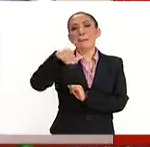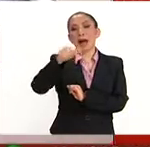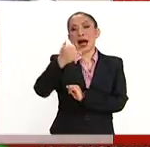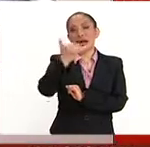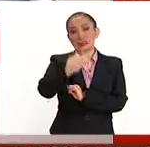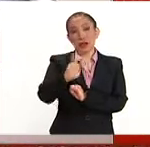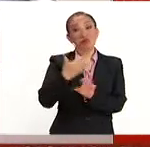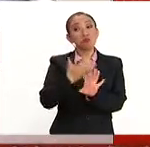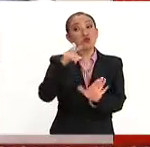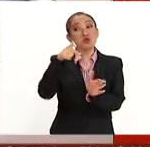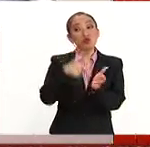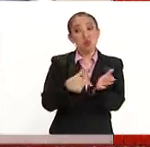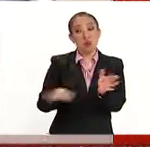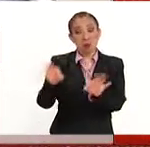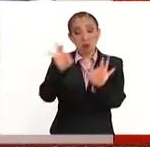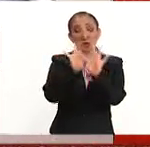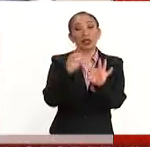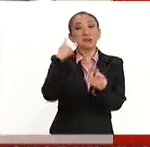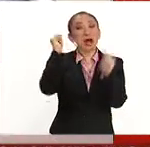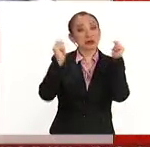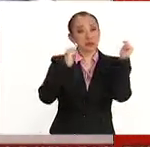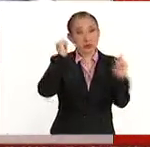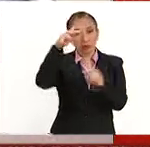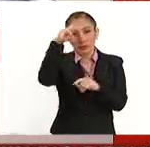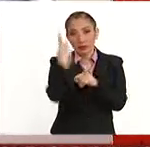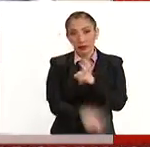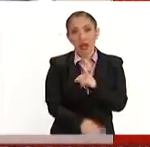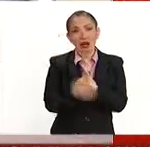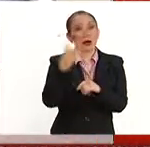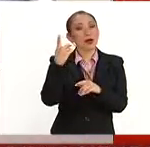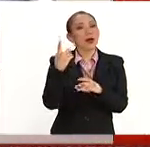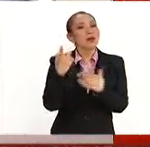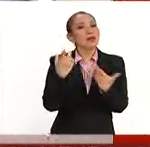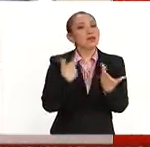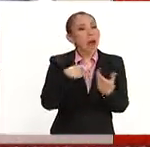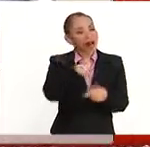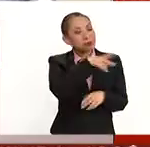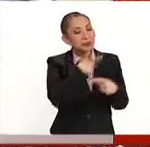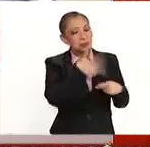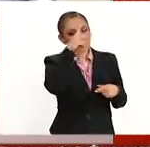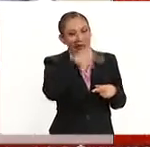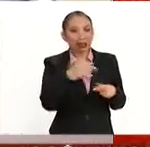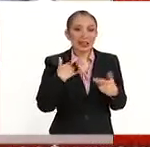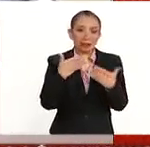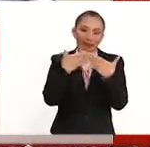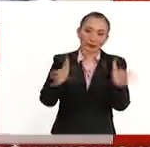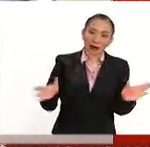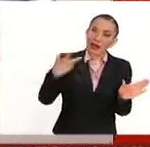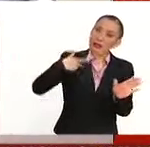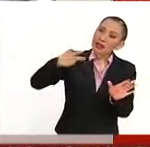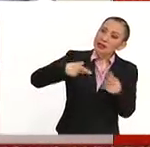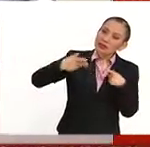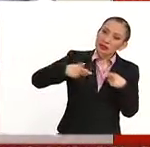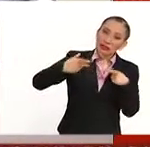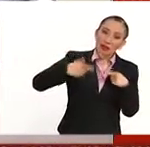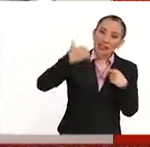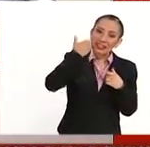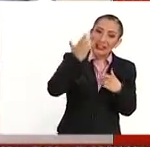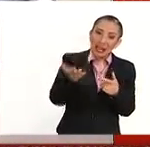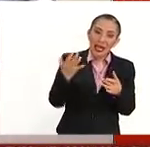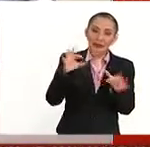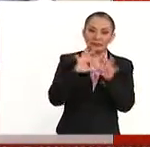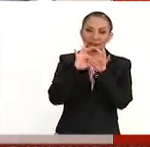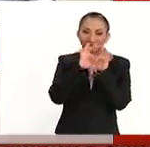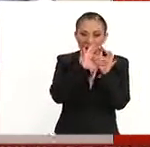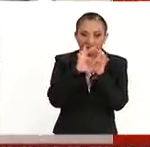pues muy importante para el desarrollo turístico de nuestro país, por supuesto para nuestros mexicanos y también una apertura para quienes más quieran